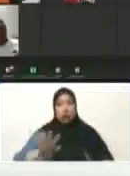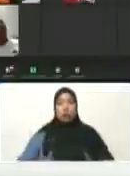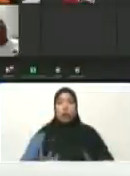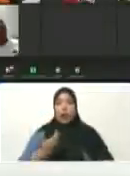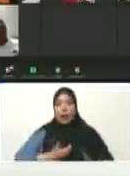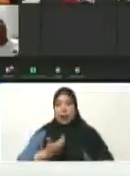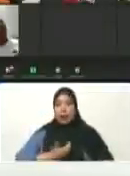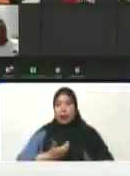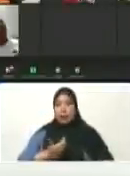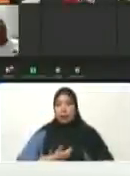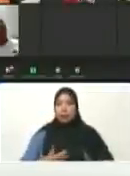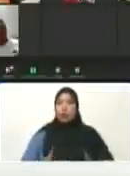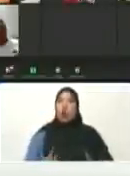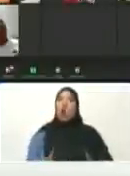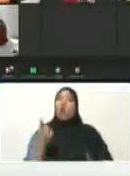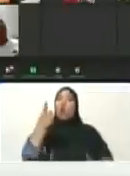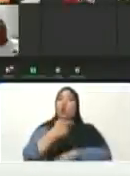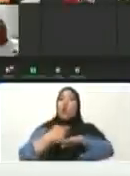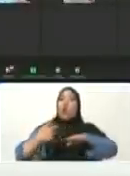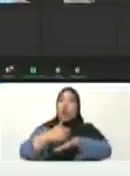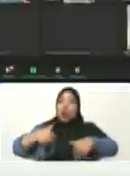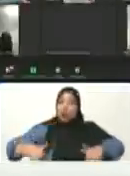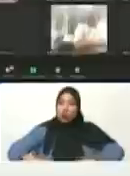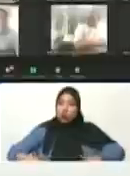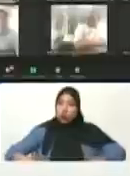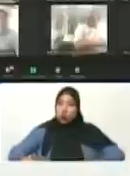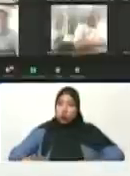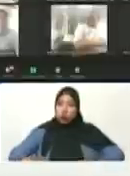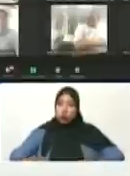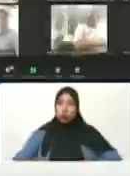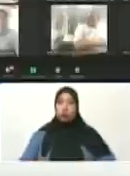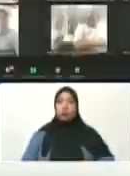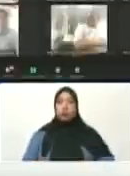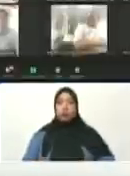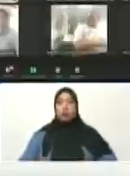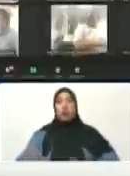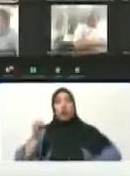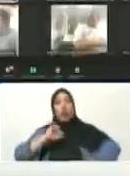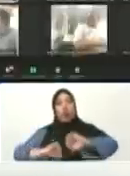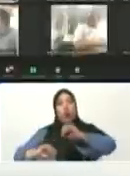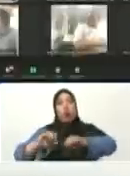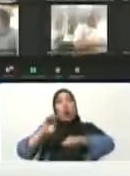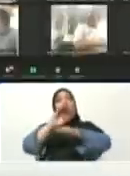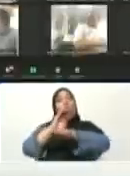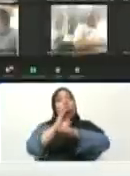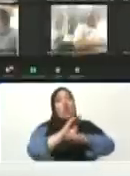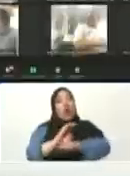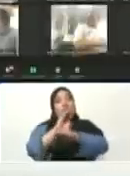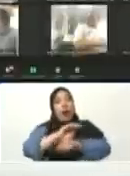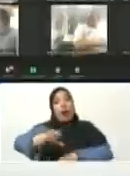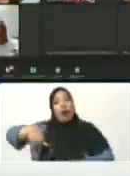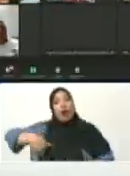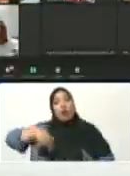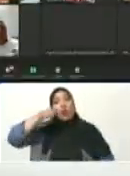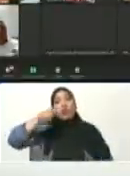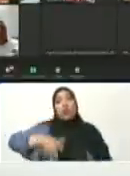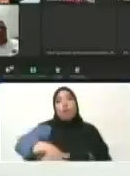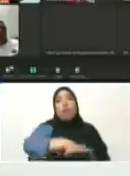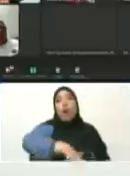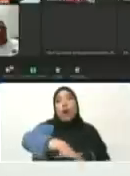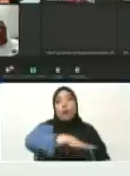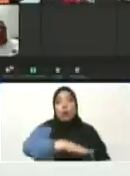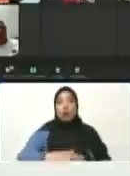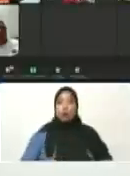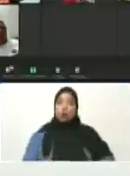Un solo gobierno, un solo esfuerzo. Proteger a nuestro pueblo. De este